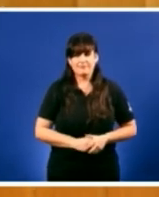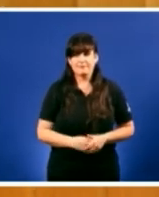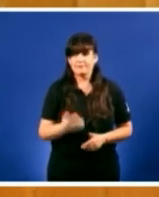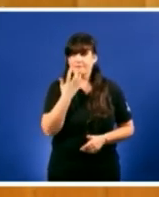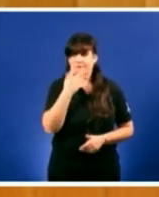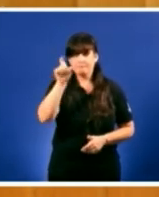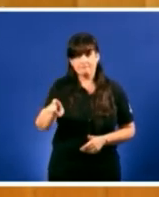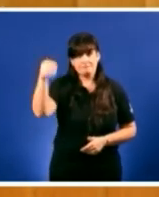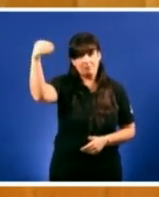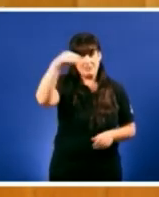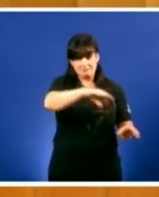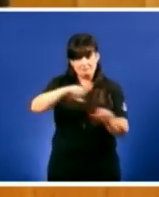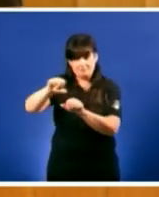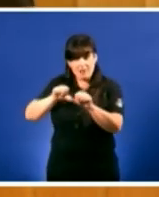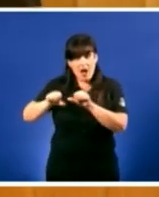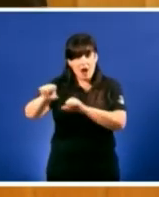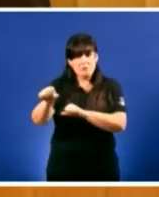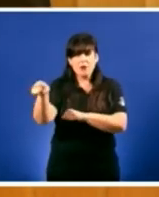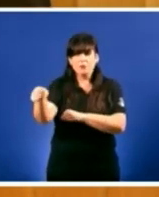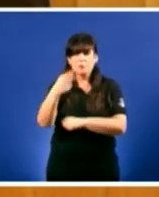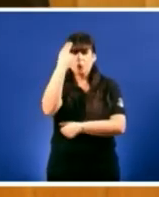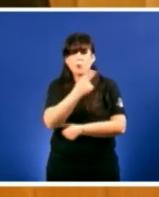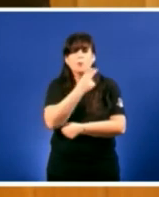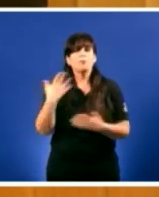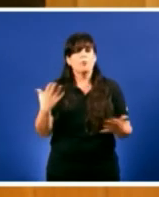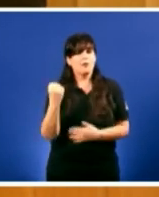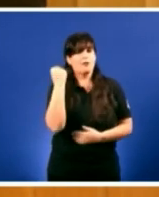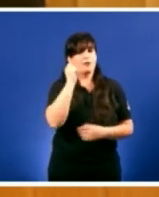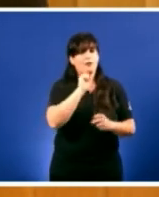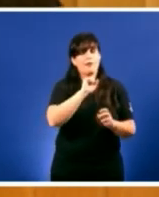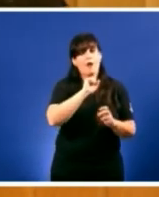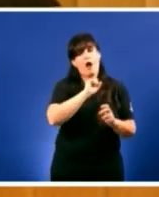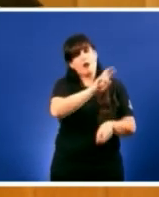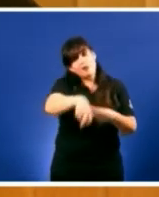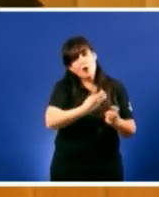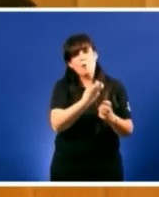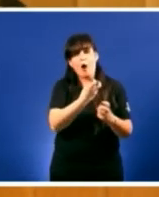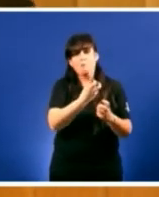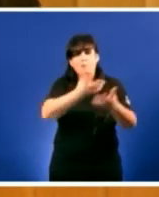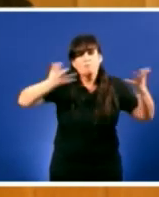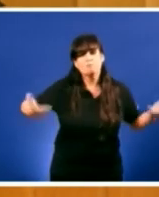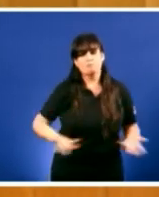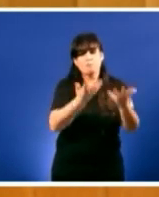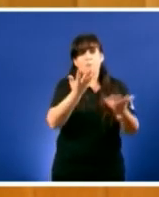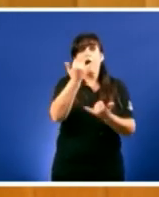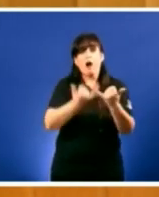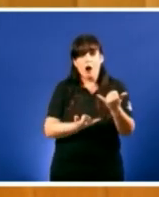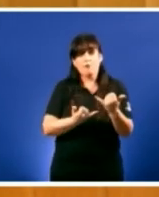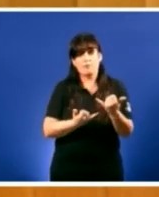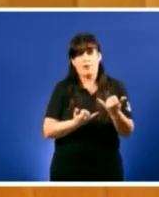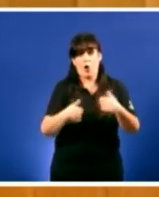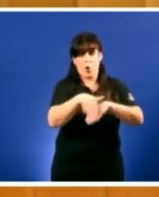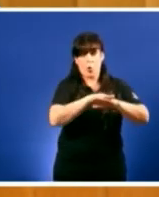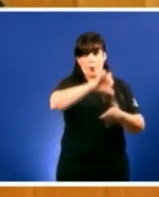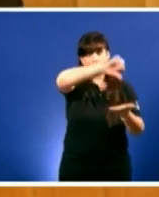comprometeuse a potenciar as energías renovables e en cambio aceptou o parón a renovables decretado polo goberno